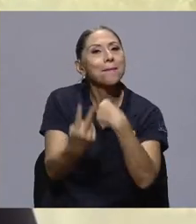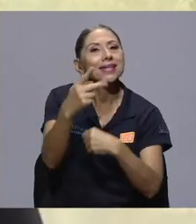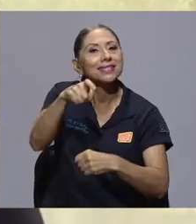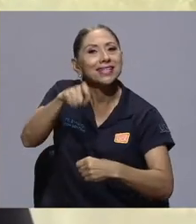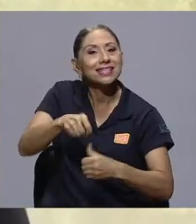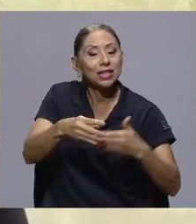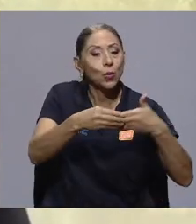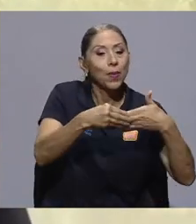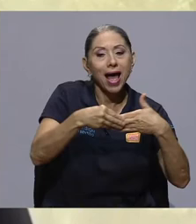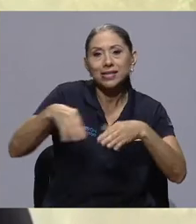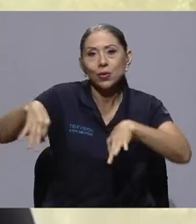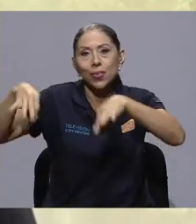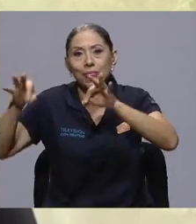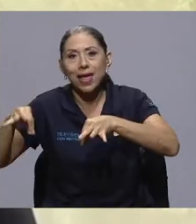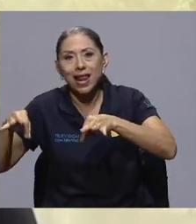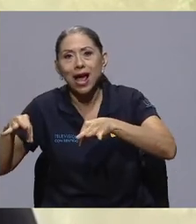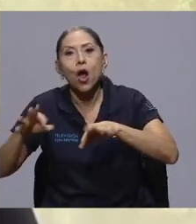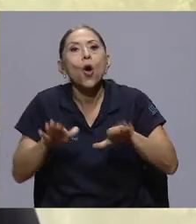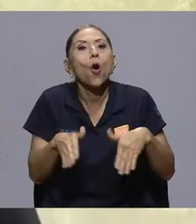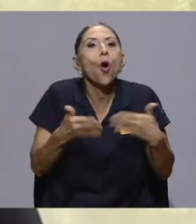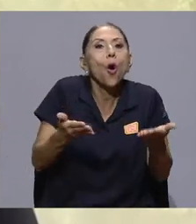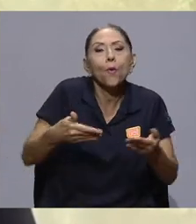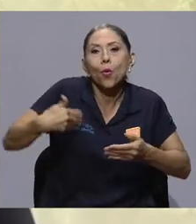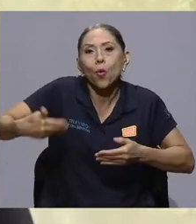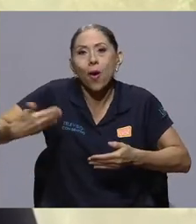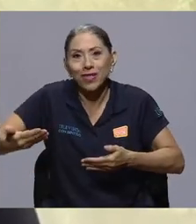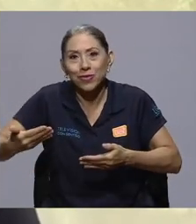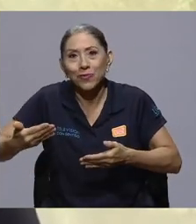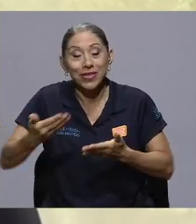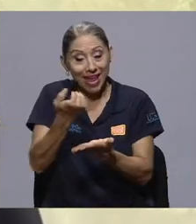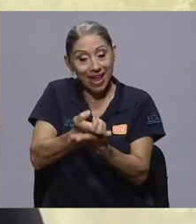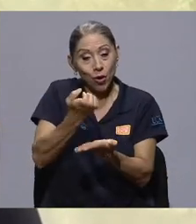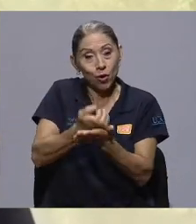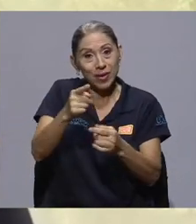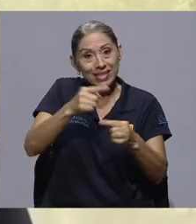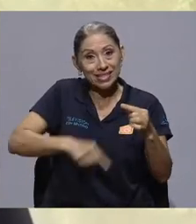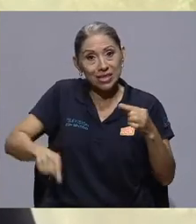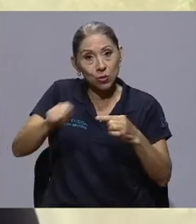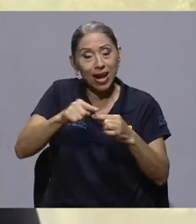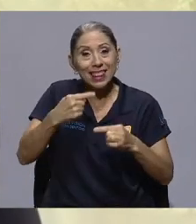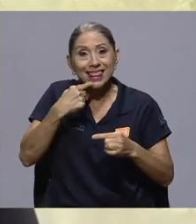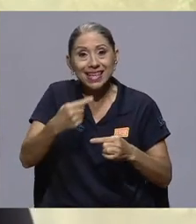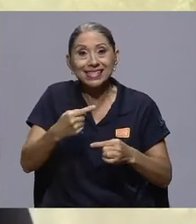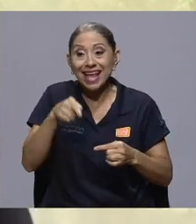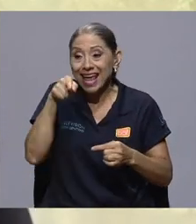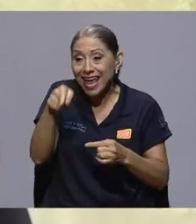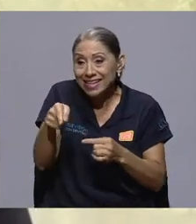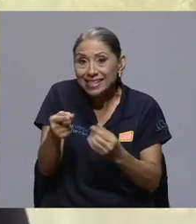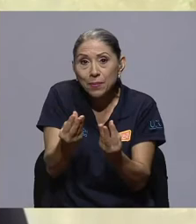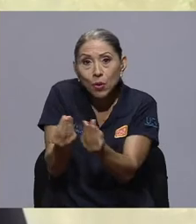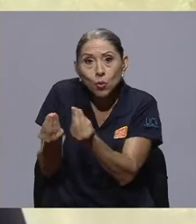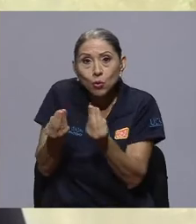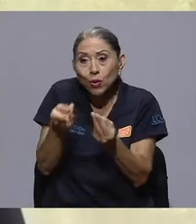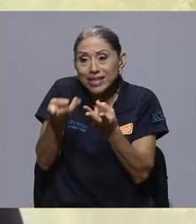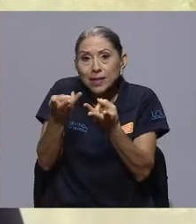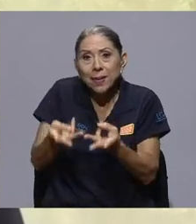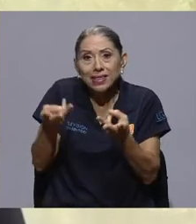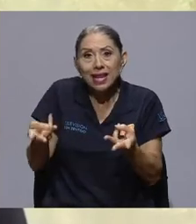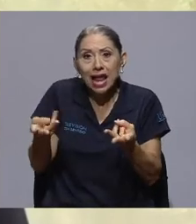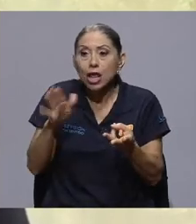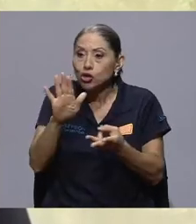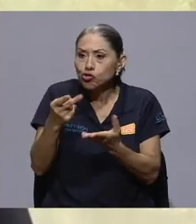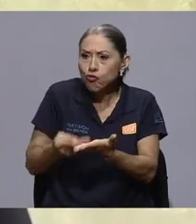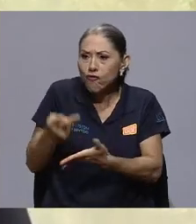lo que dice la economía circular es tener el producto, tener el material en su máximo valor, la mayor cantidad de tiempo.